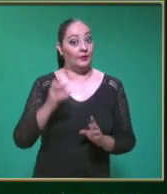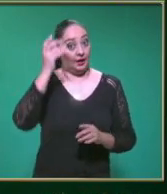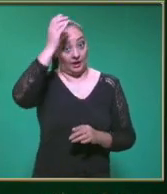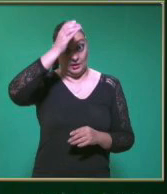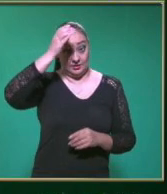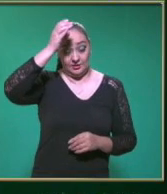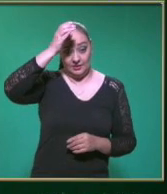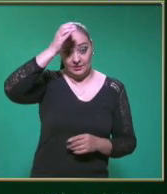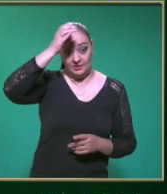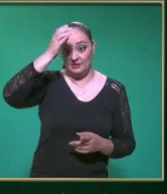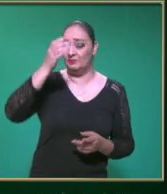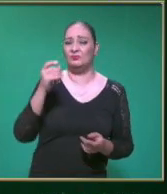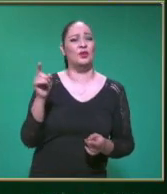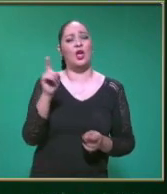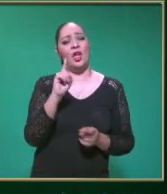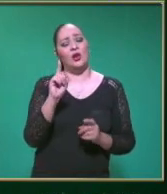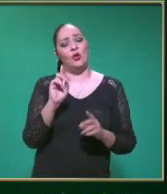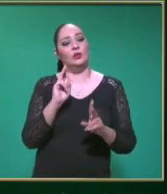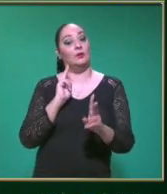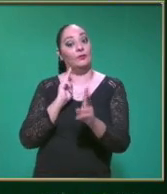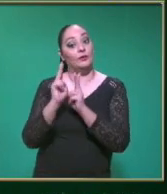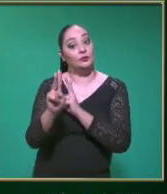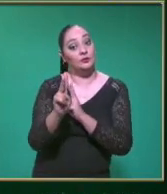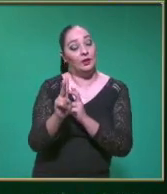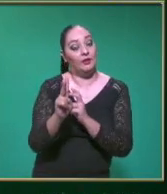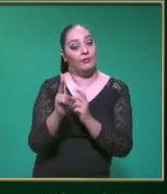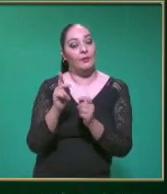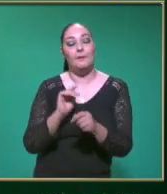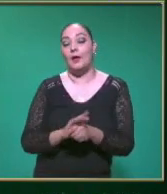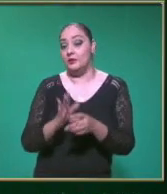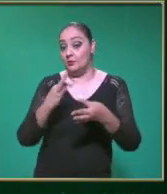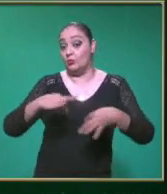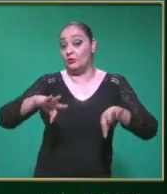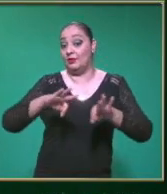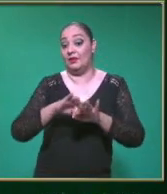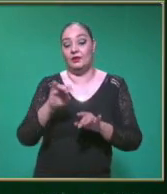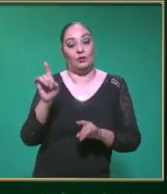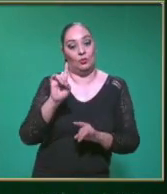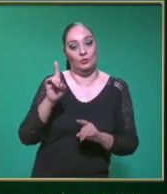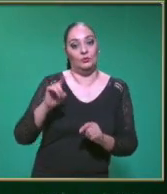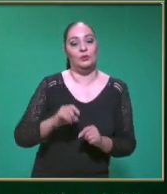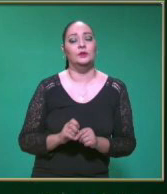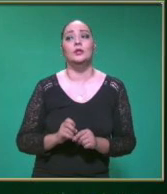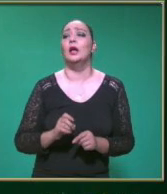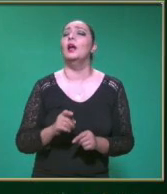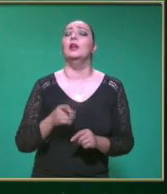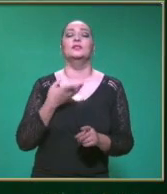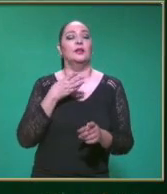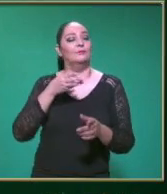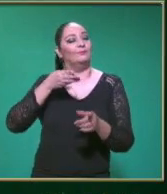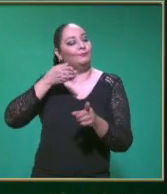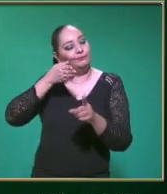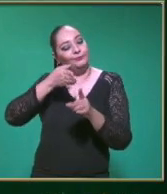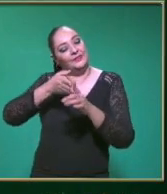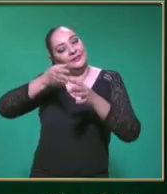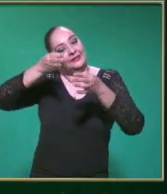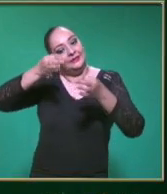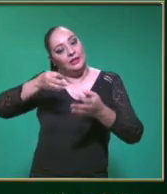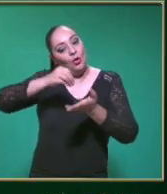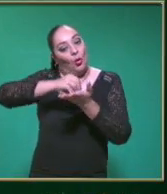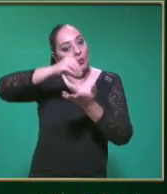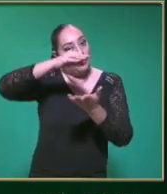no es la velocidad lo más importante Es la dedicación, el compromiso, el